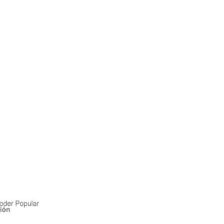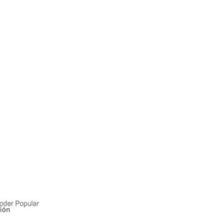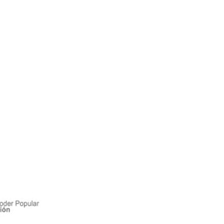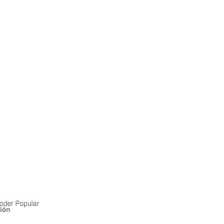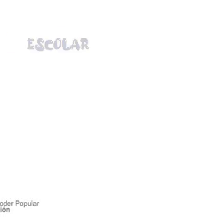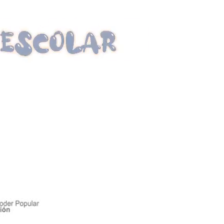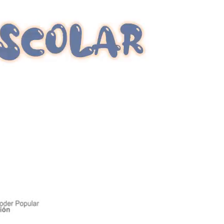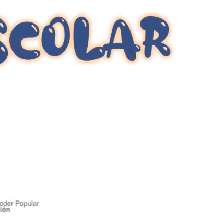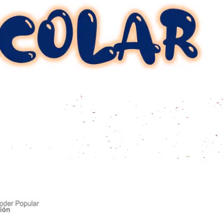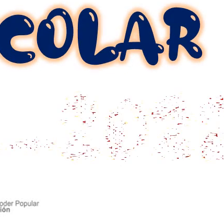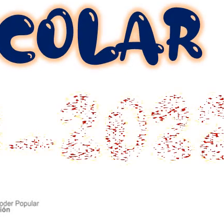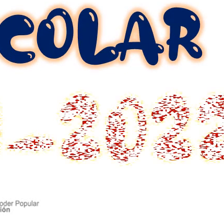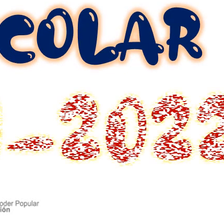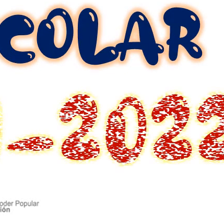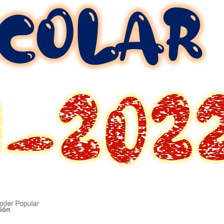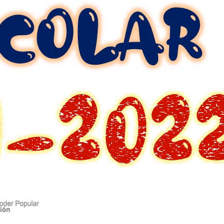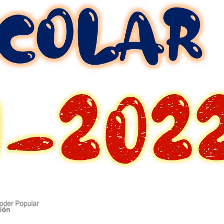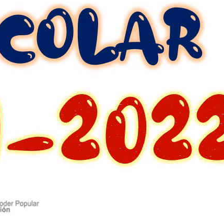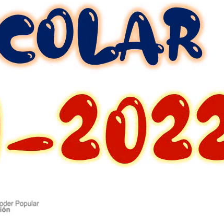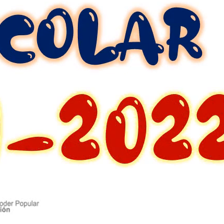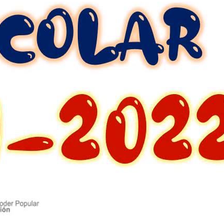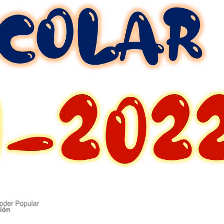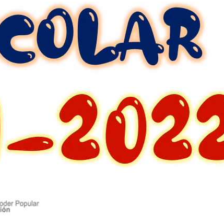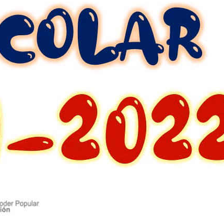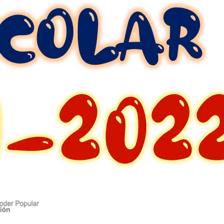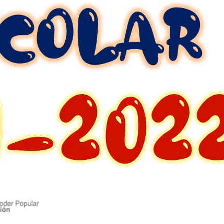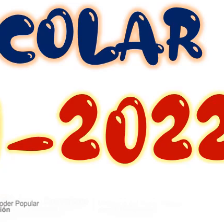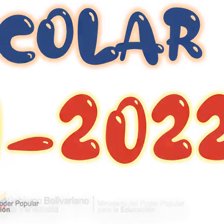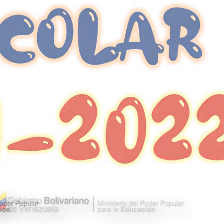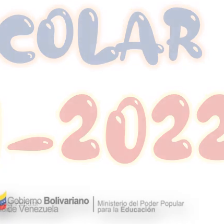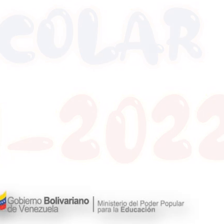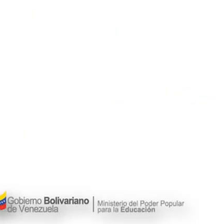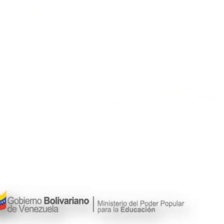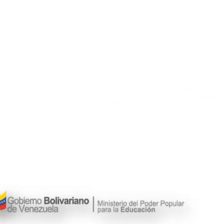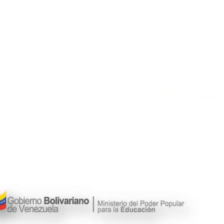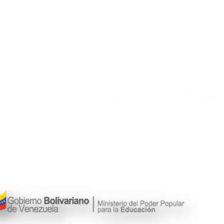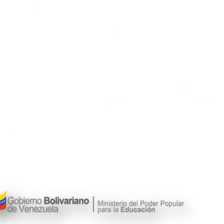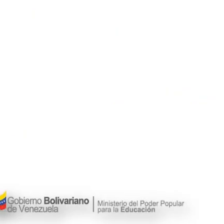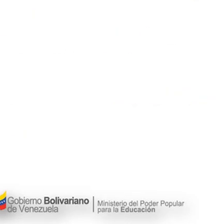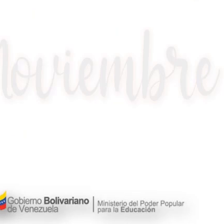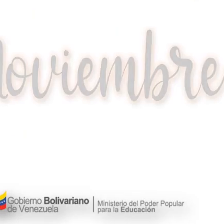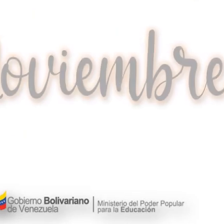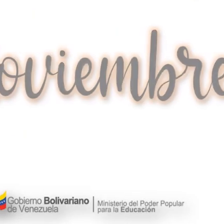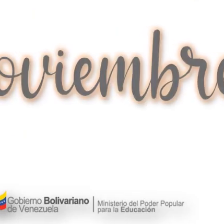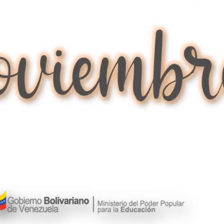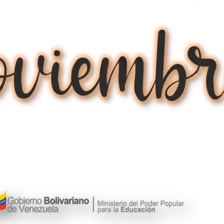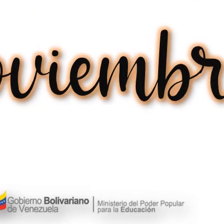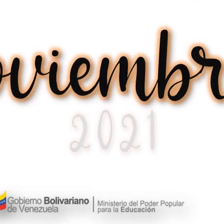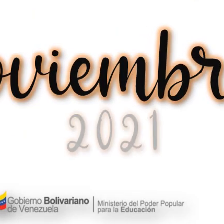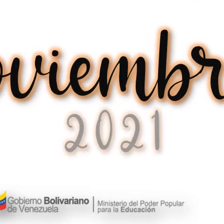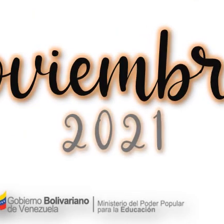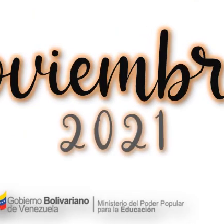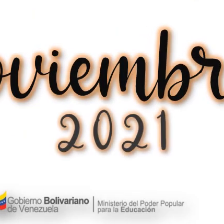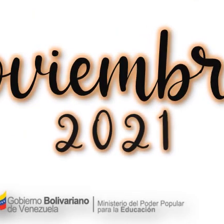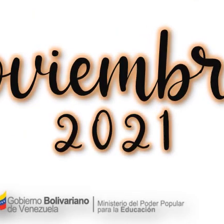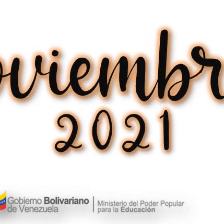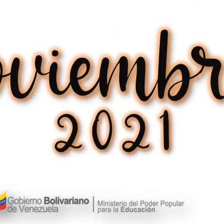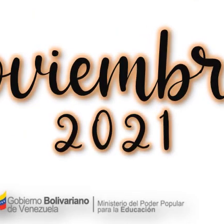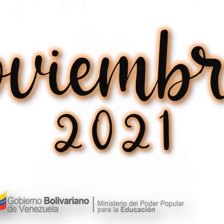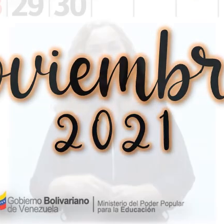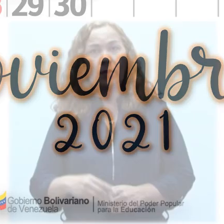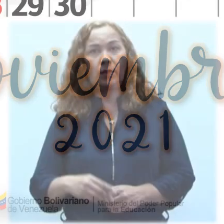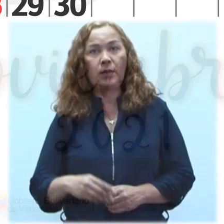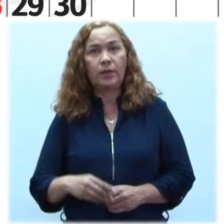Calendario Escolar 2021-2022 Efemérides, mes de